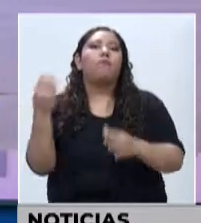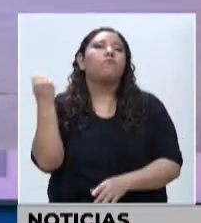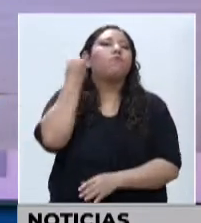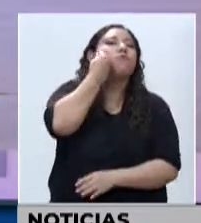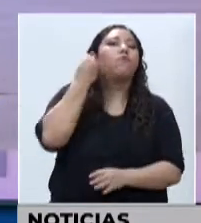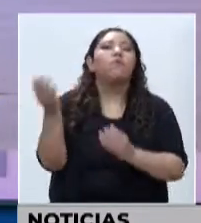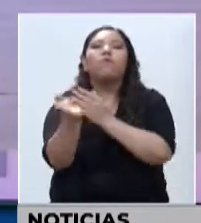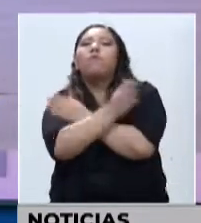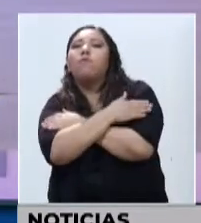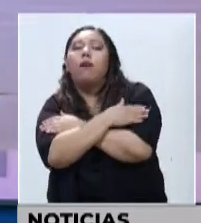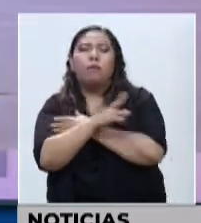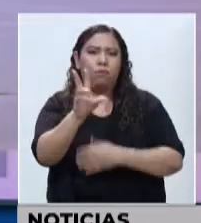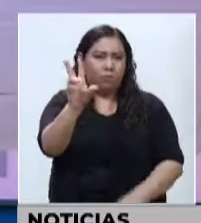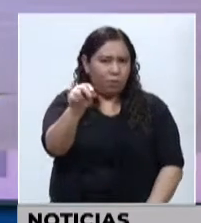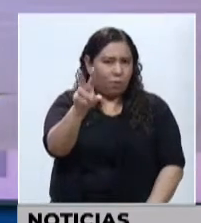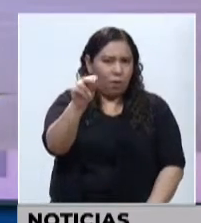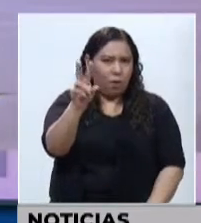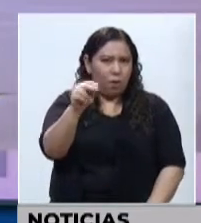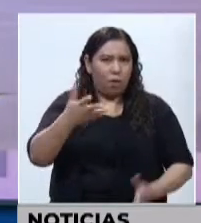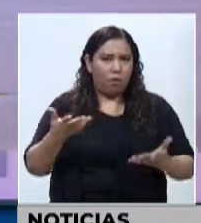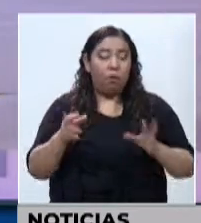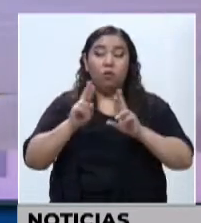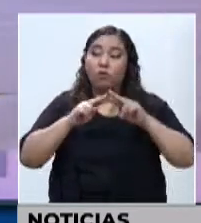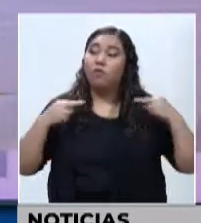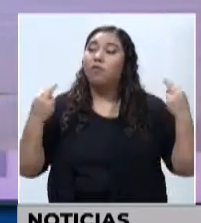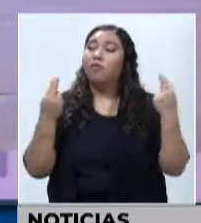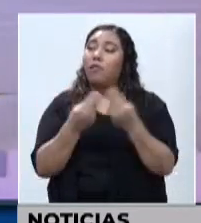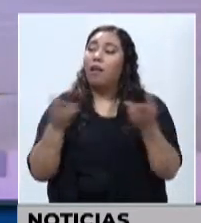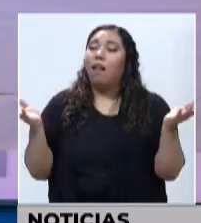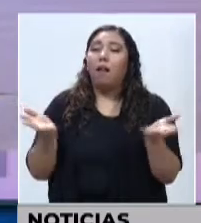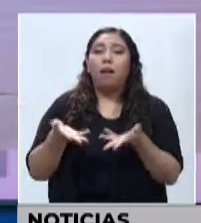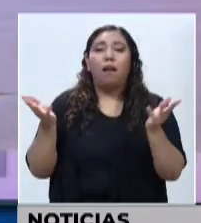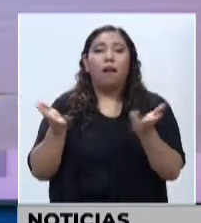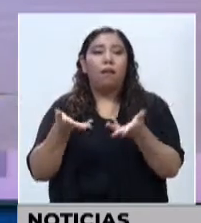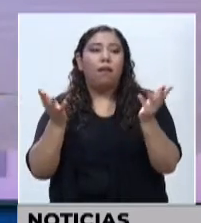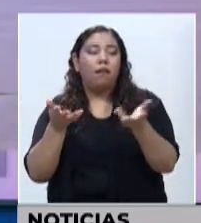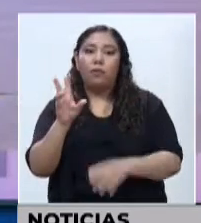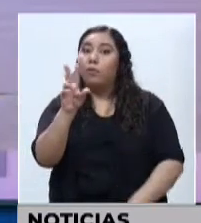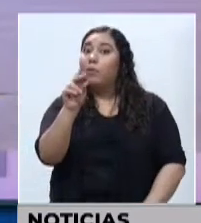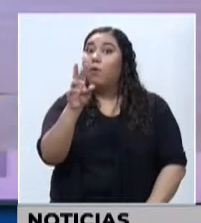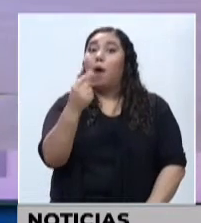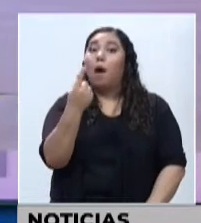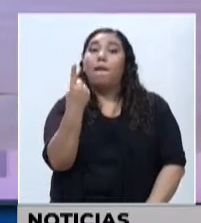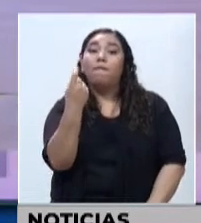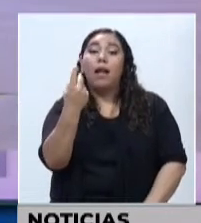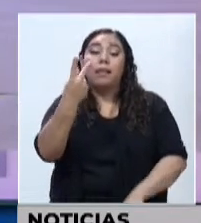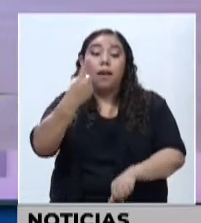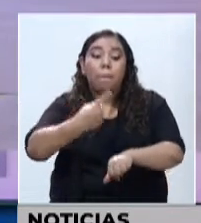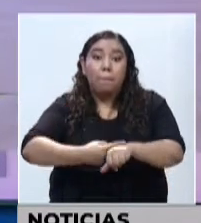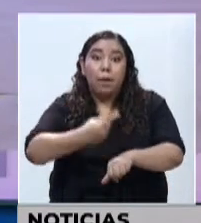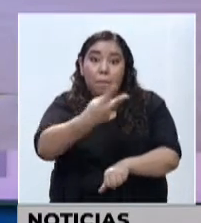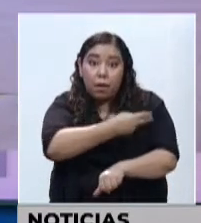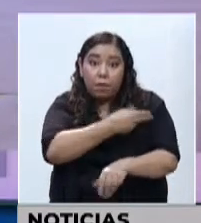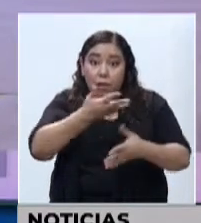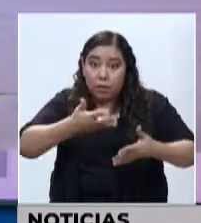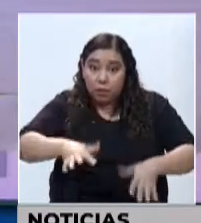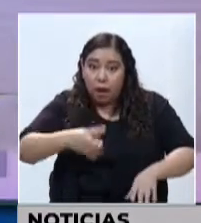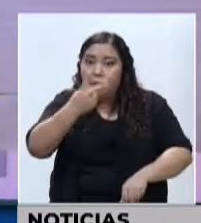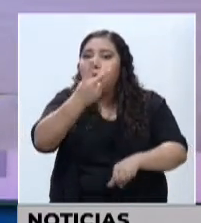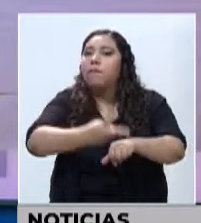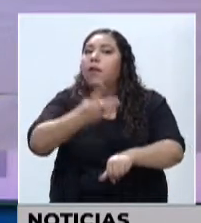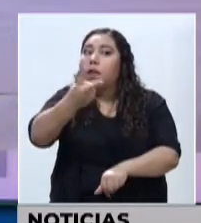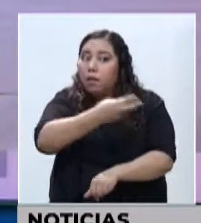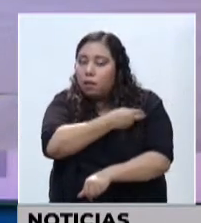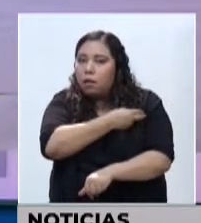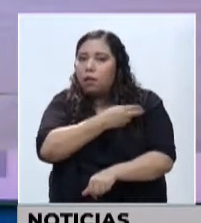de beso y abrazo. No, o que vamos a estar en reuniones. No, señores, porque nos falta la segunda dosis. Con la